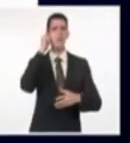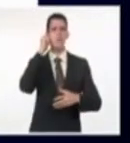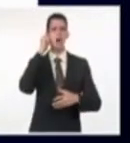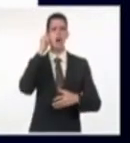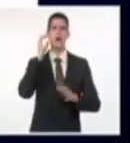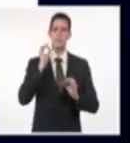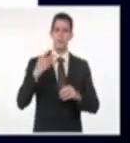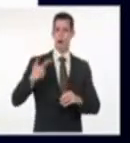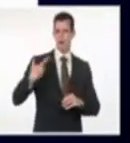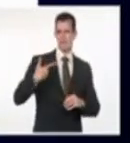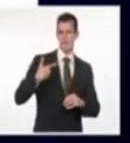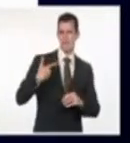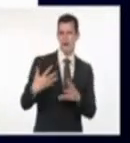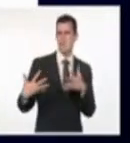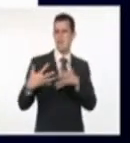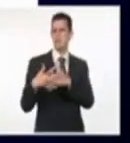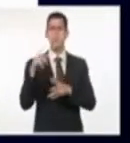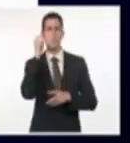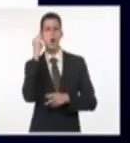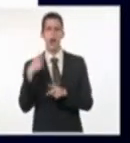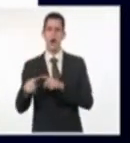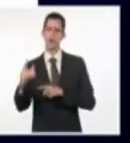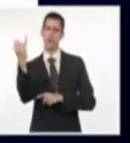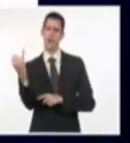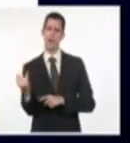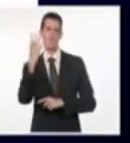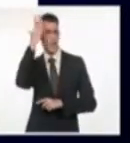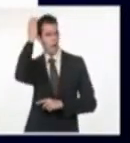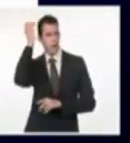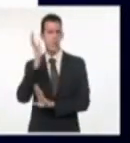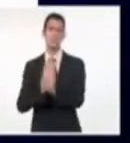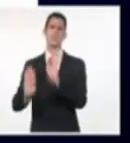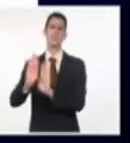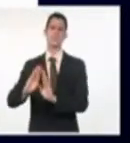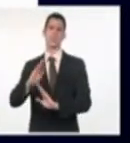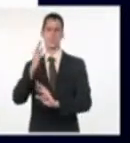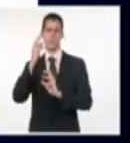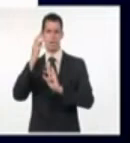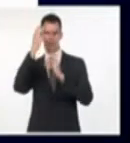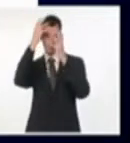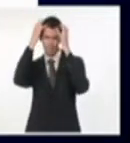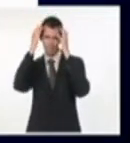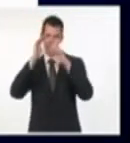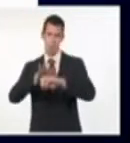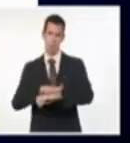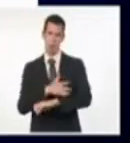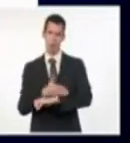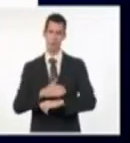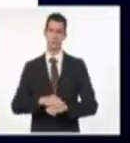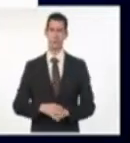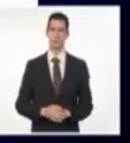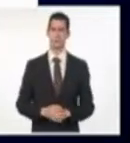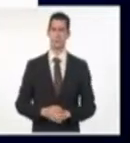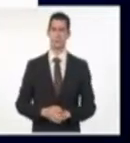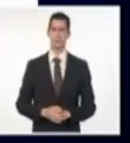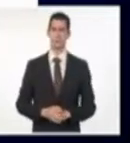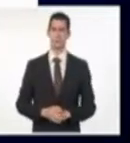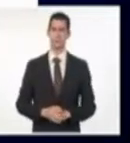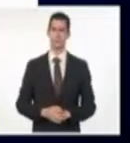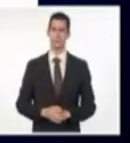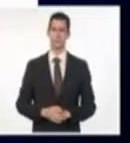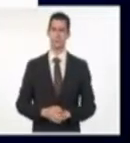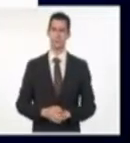Pero vamos a detenernos, tal vez en algunos elementos del documento, para poder entenderlo mejor. Miren, título del proyecto,